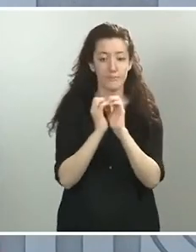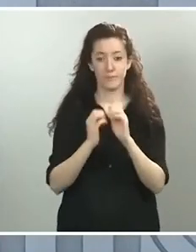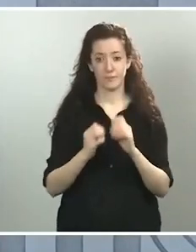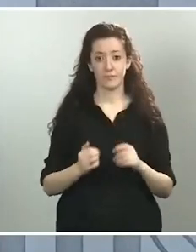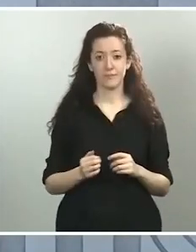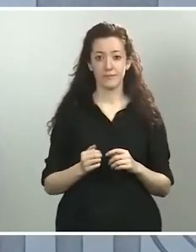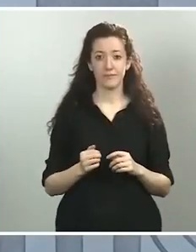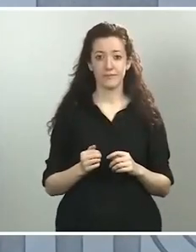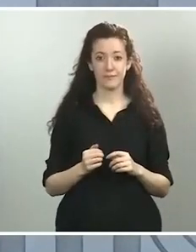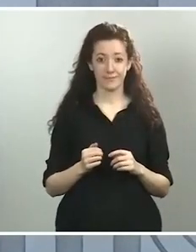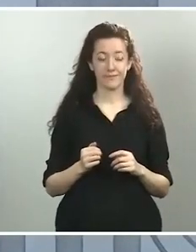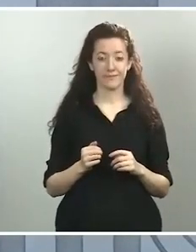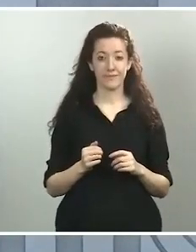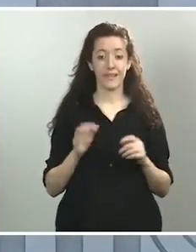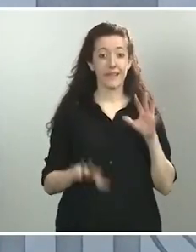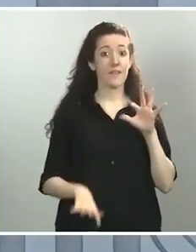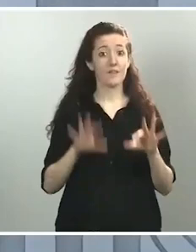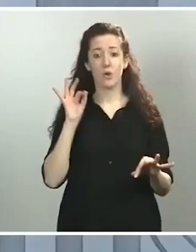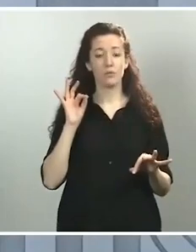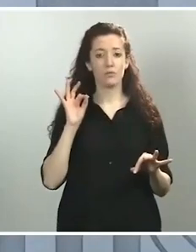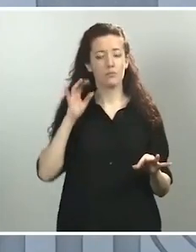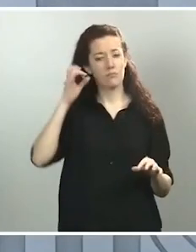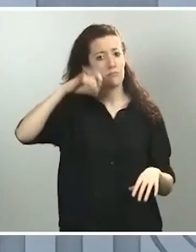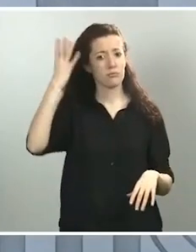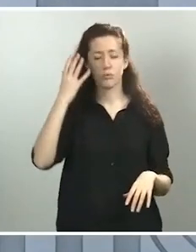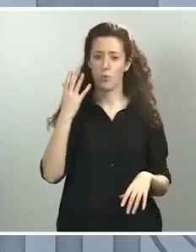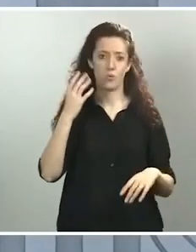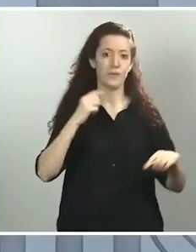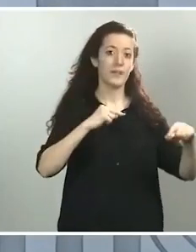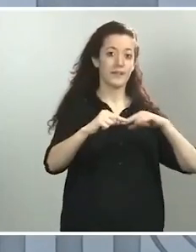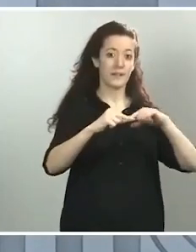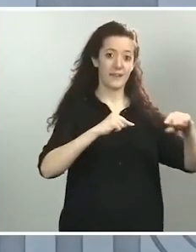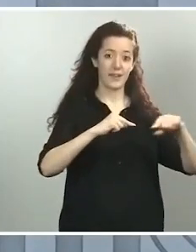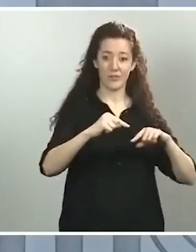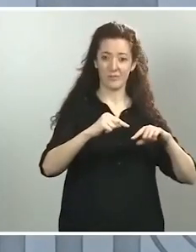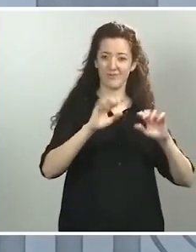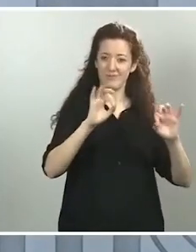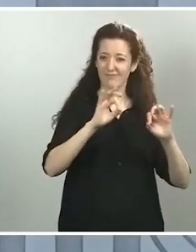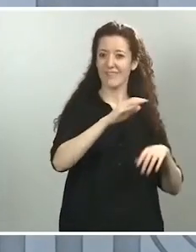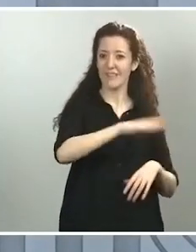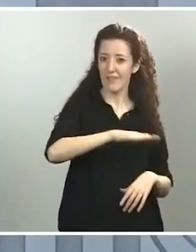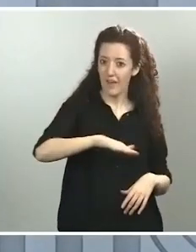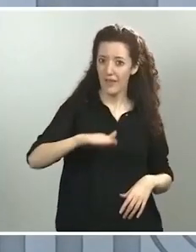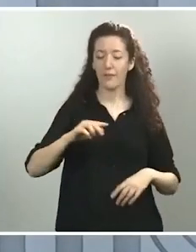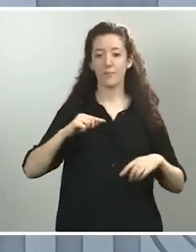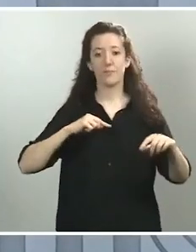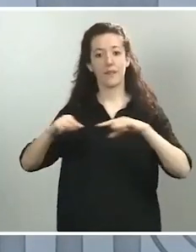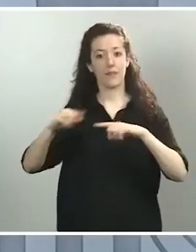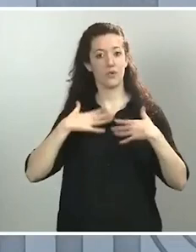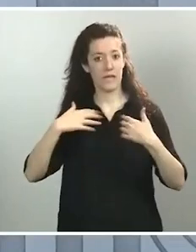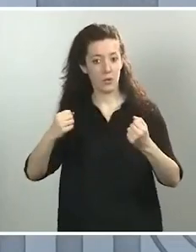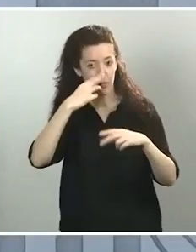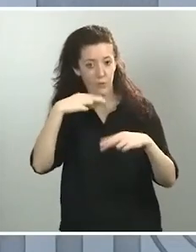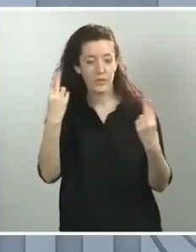escuchando a la Dirección General de Infancia, por descontado, a la Dirección General de Salud Pública, que es quien eleva la propuesta final, y